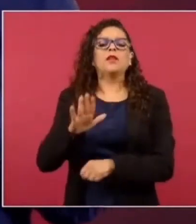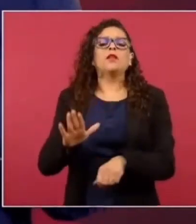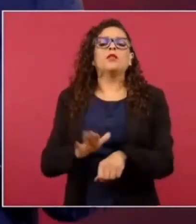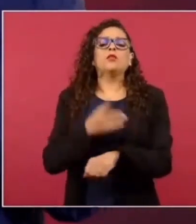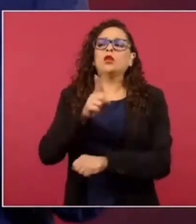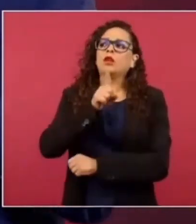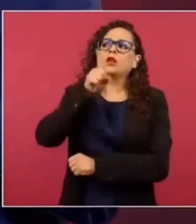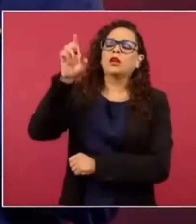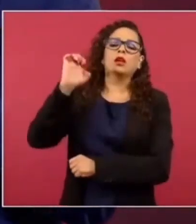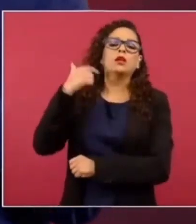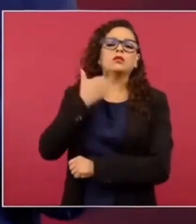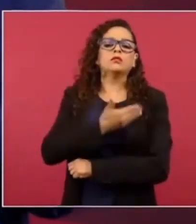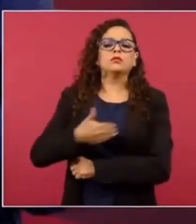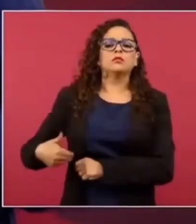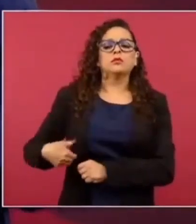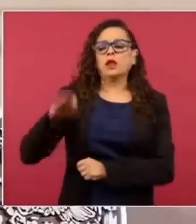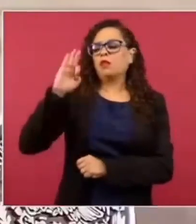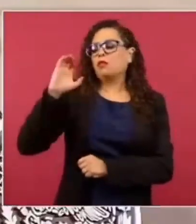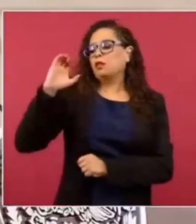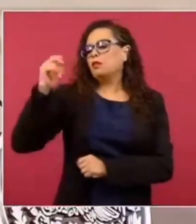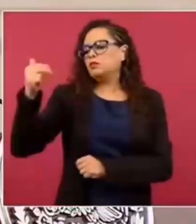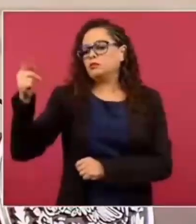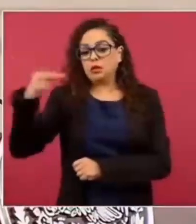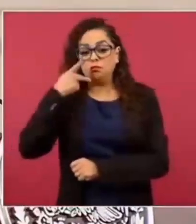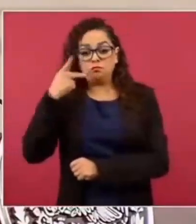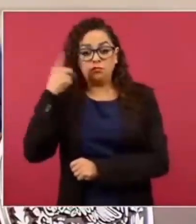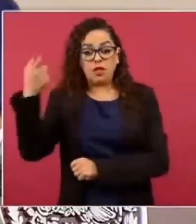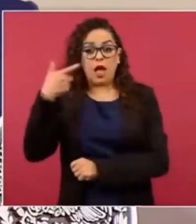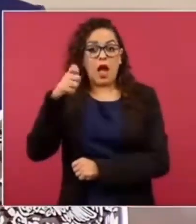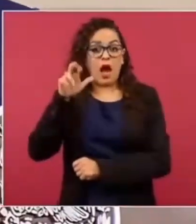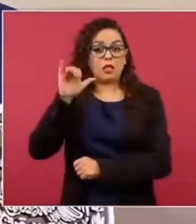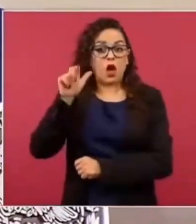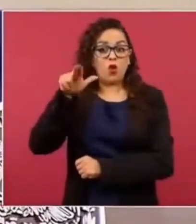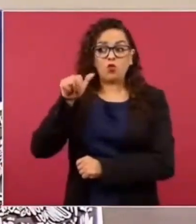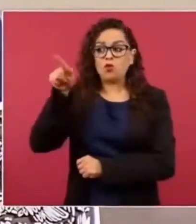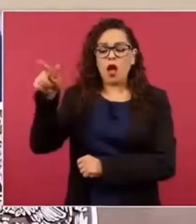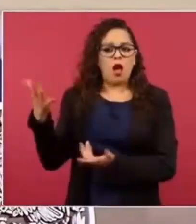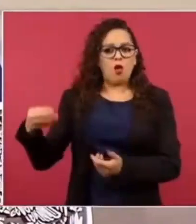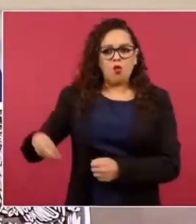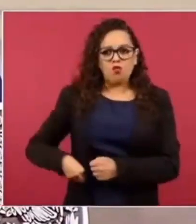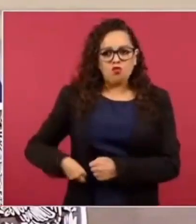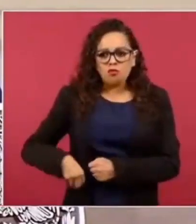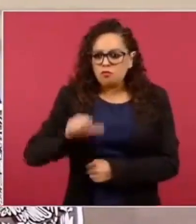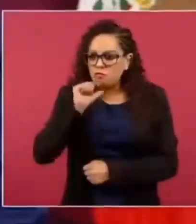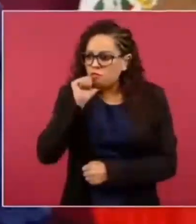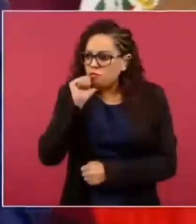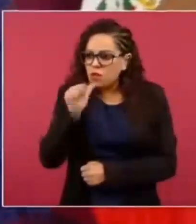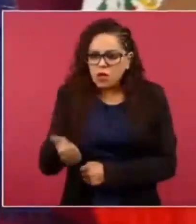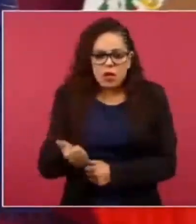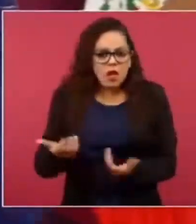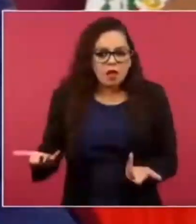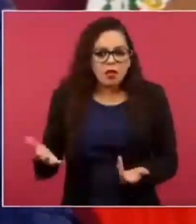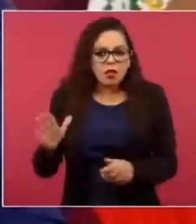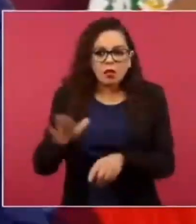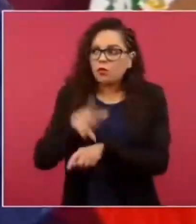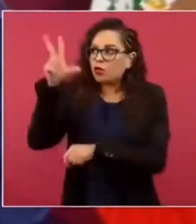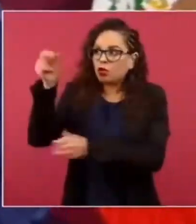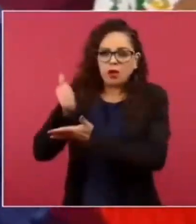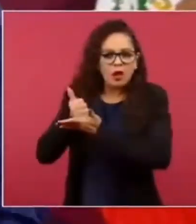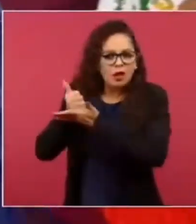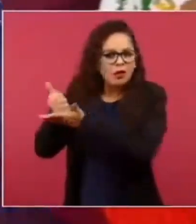de que García Luna es inocente, ¿por qué no lo ayuda